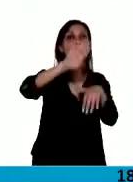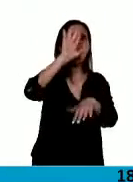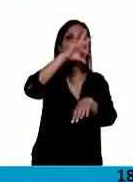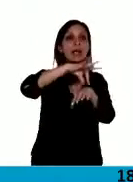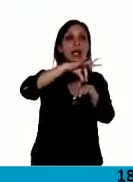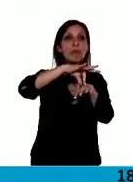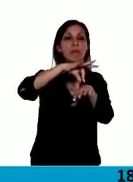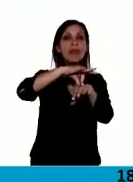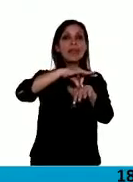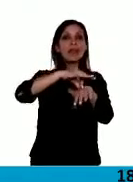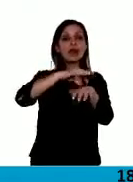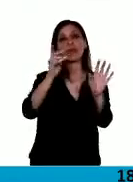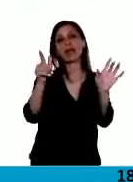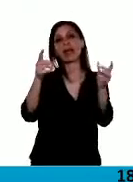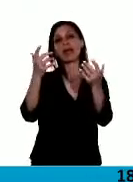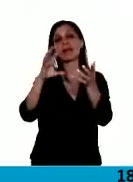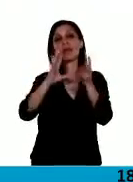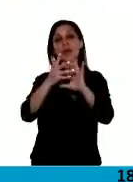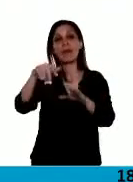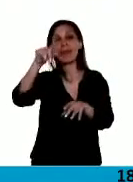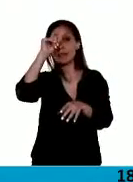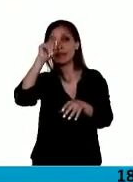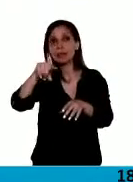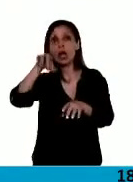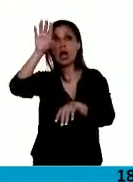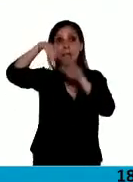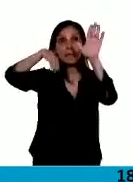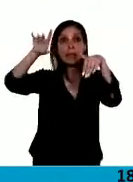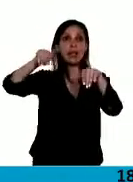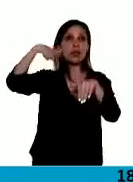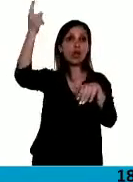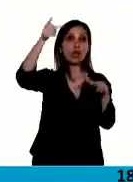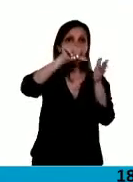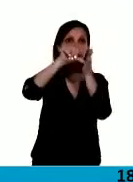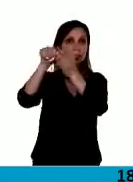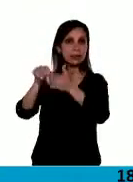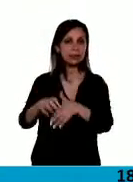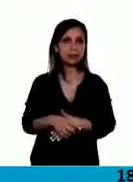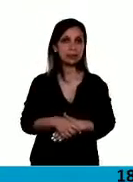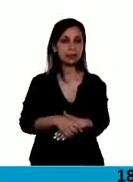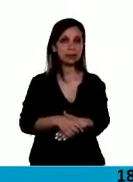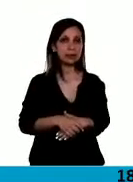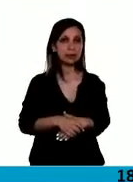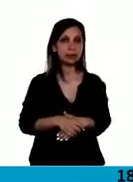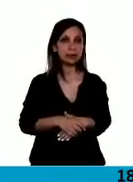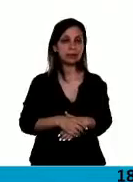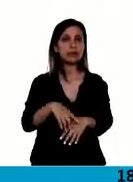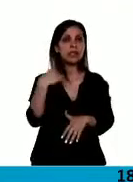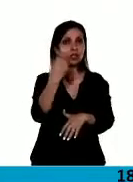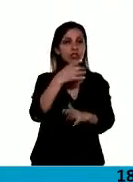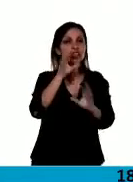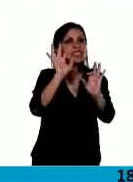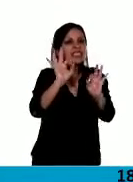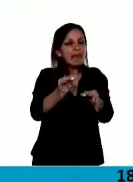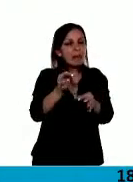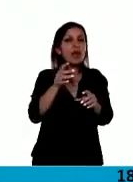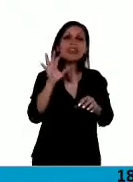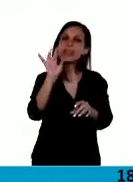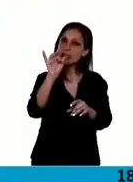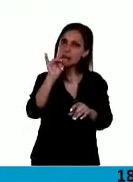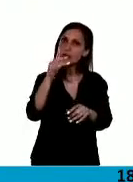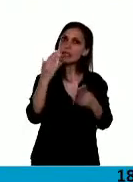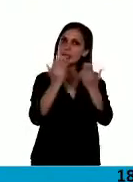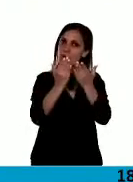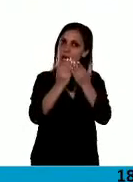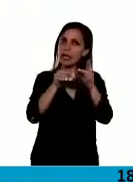el sistema de salud de José C. Paz son extranjeros. Y nosotros sabemos lo que cuesta estudiar la carrera de medicina. Por